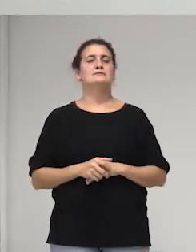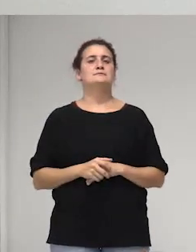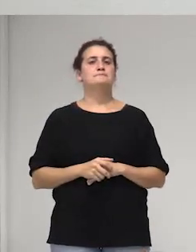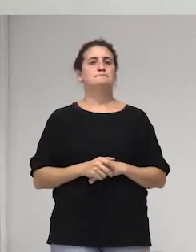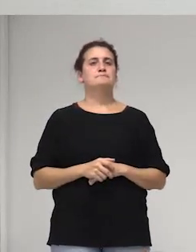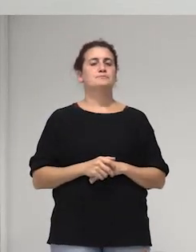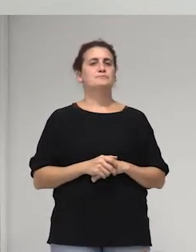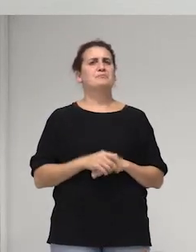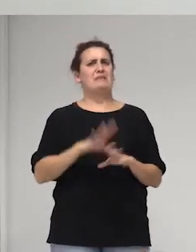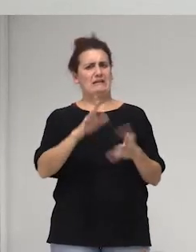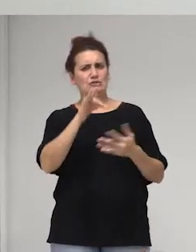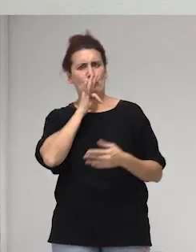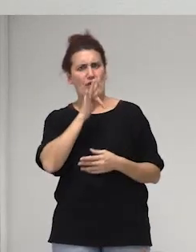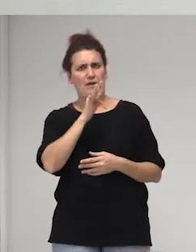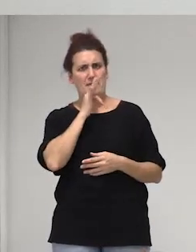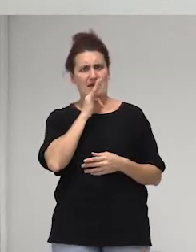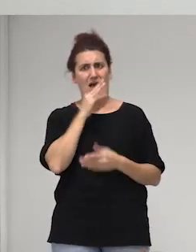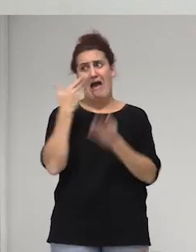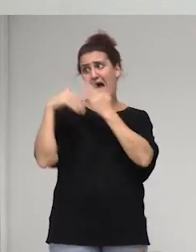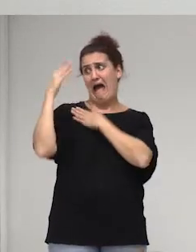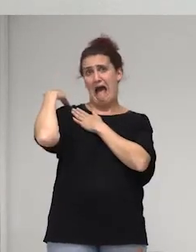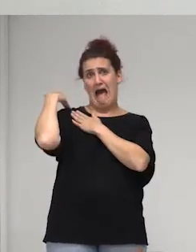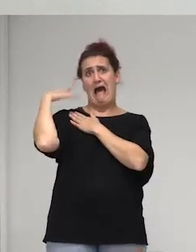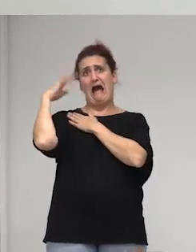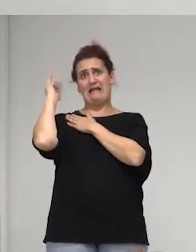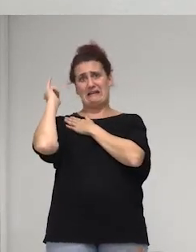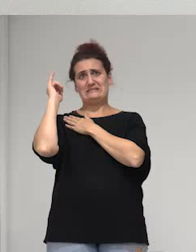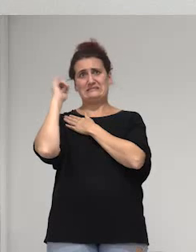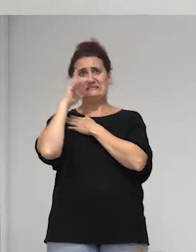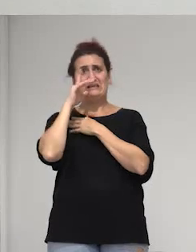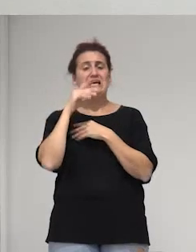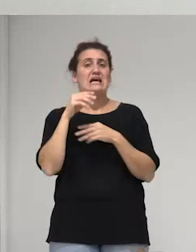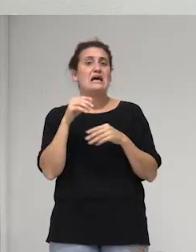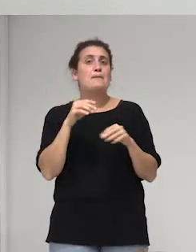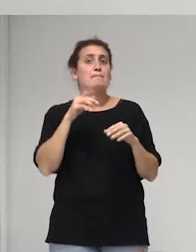y todavía se están quedando atrás las personas intersex